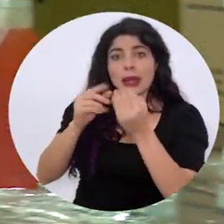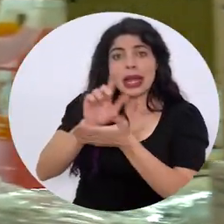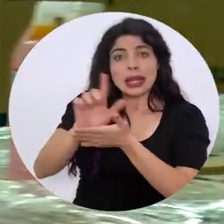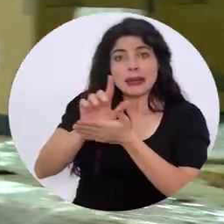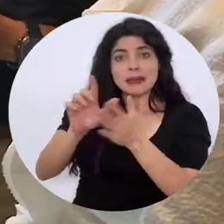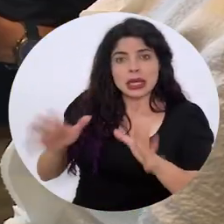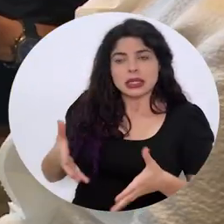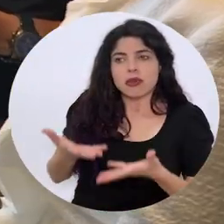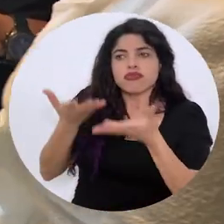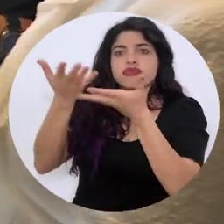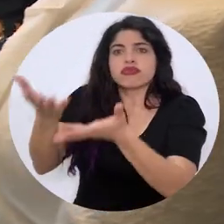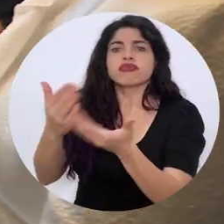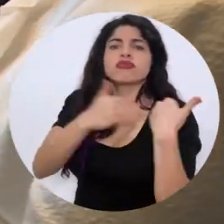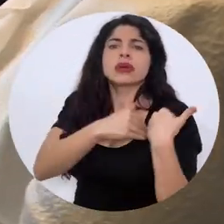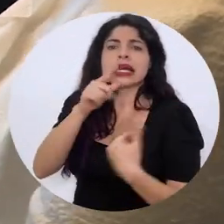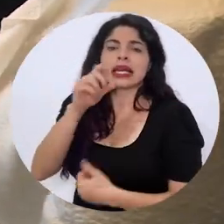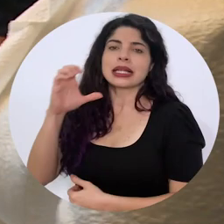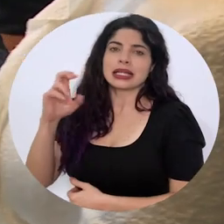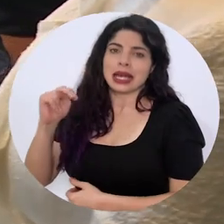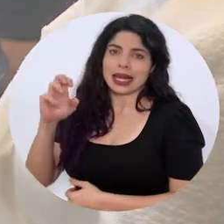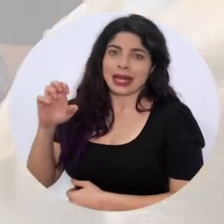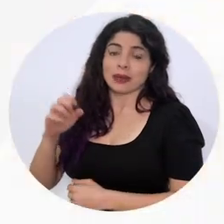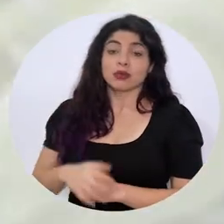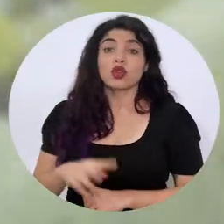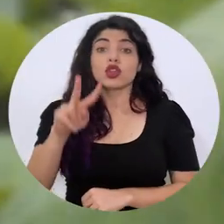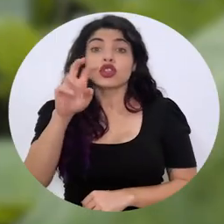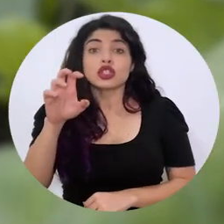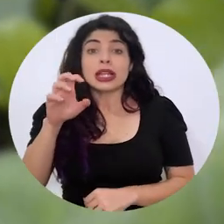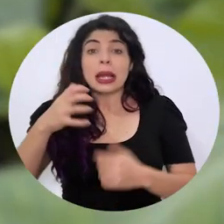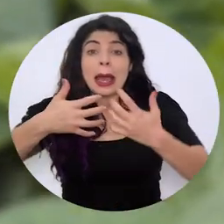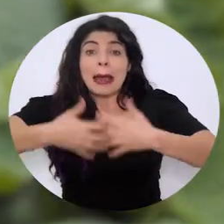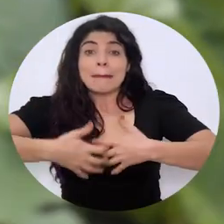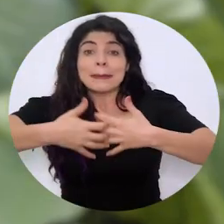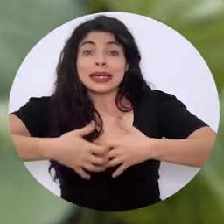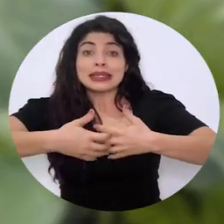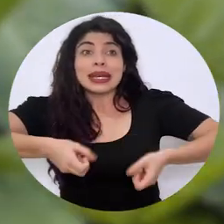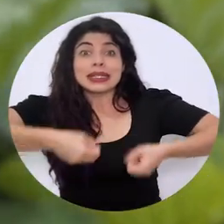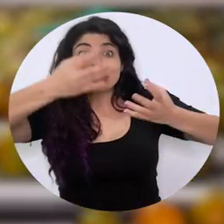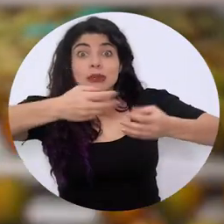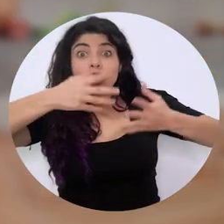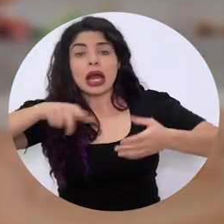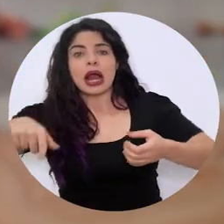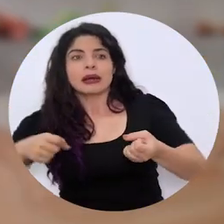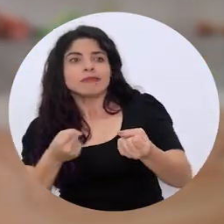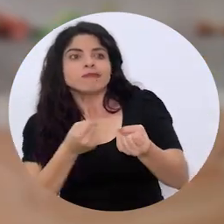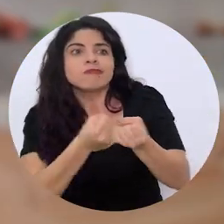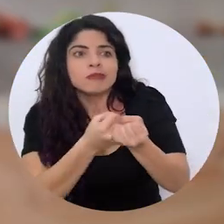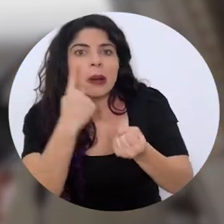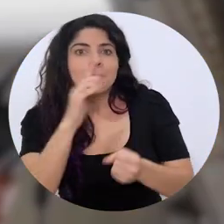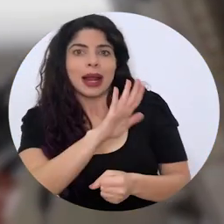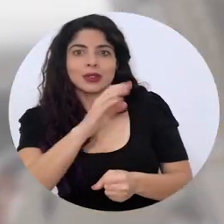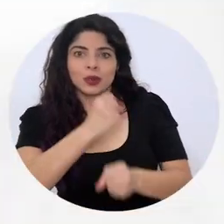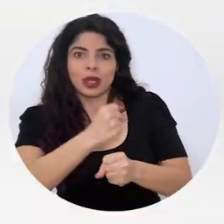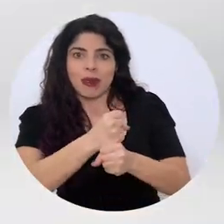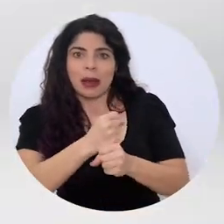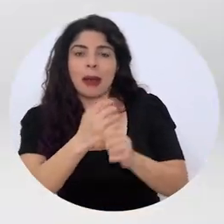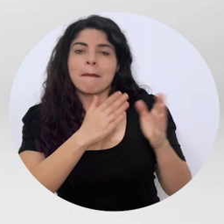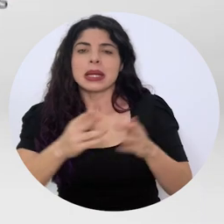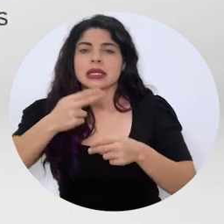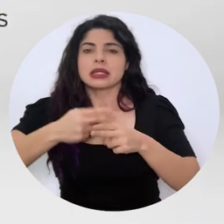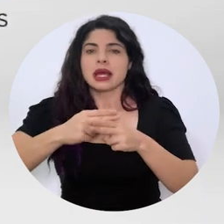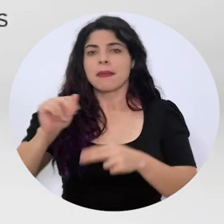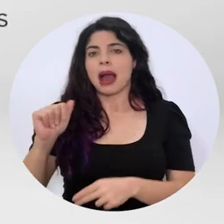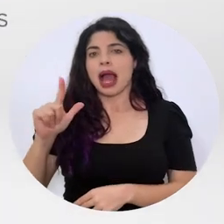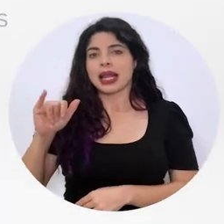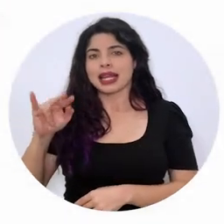alimentación y limpieza por parte de la CNE. 200 empresas exportadoras recibieron un apoyo para su operación con el Plan